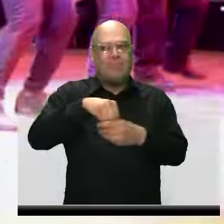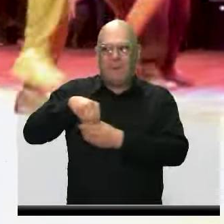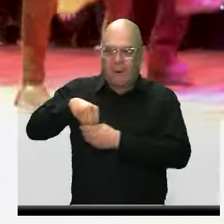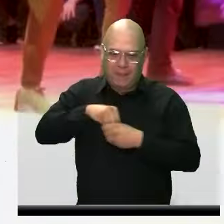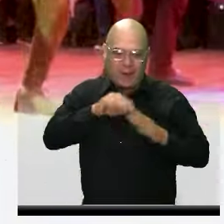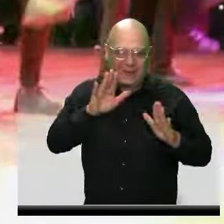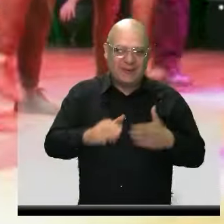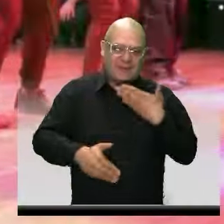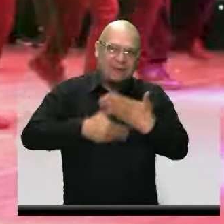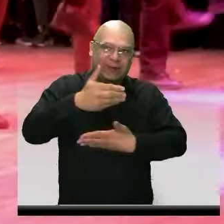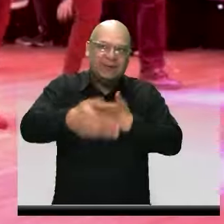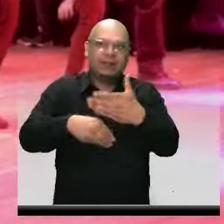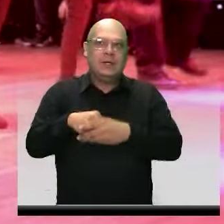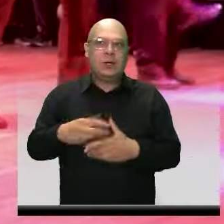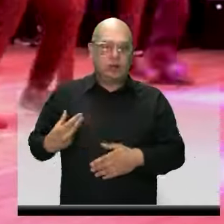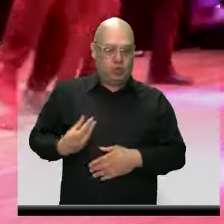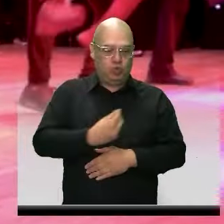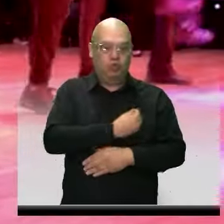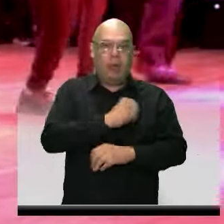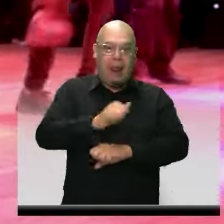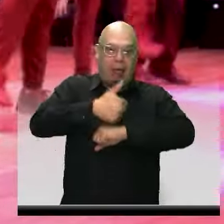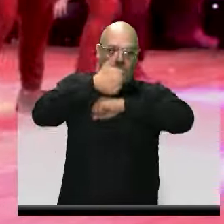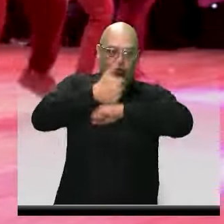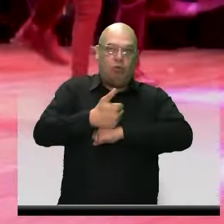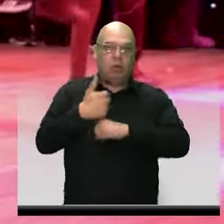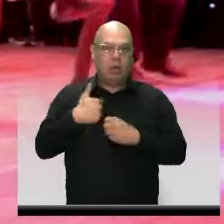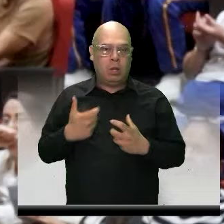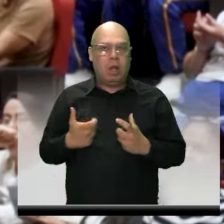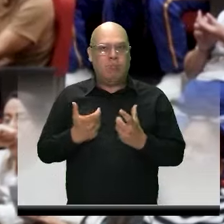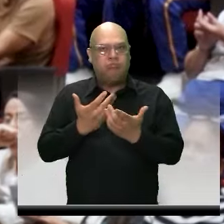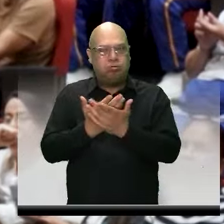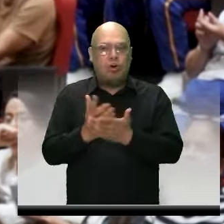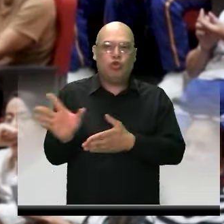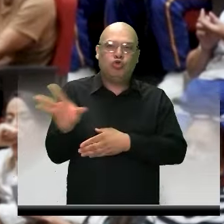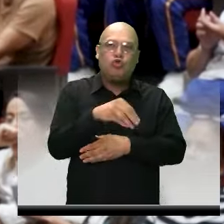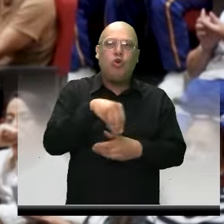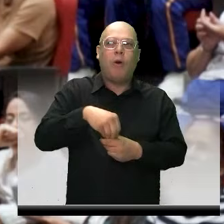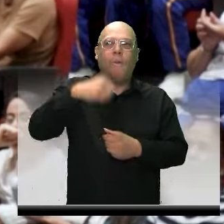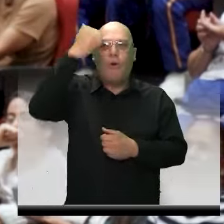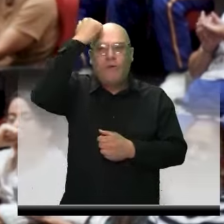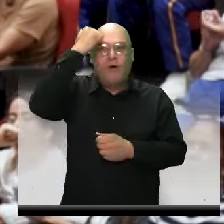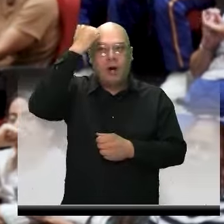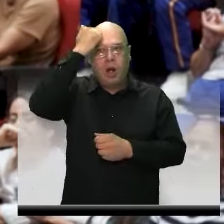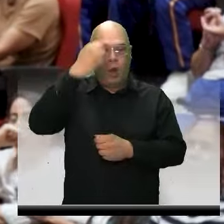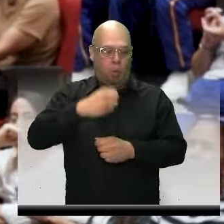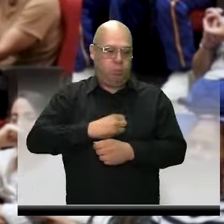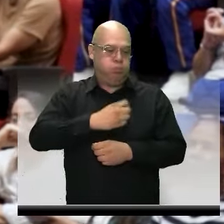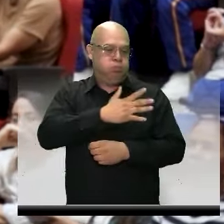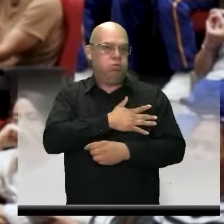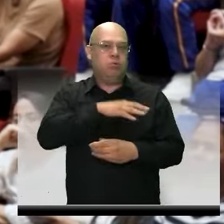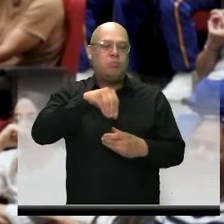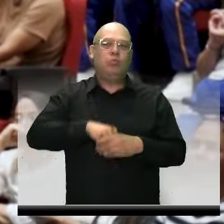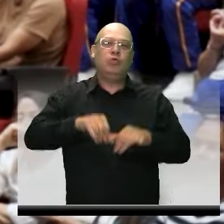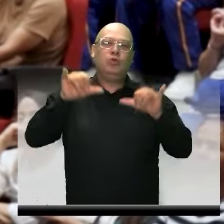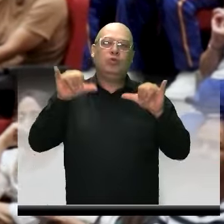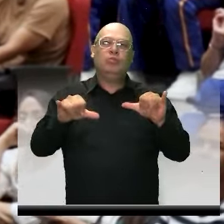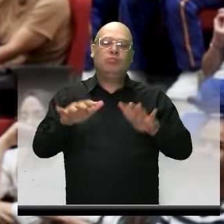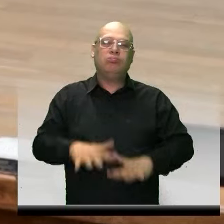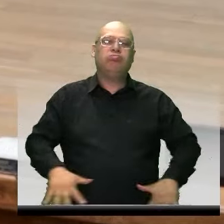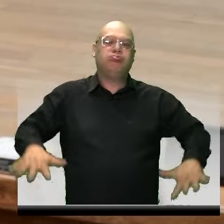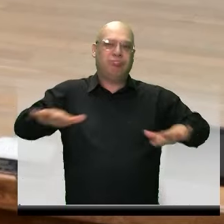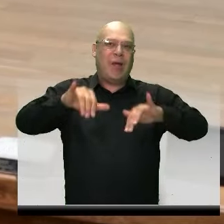donde nosotros como rectores queremos que se nos brinde a todos los docentes la oportunidad de participar en espacios como estos,